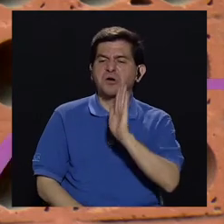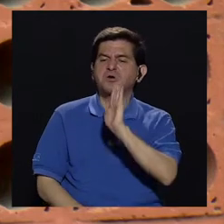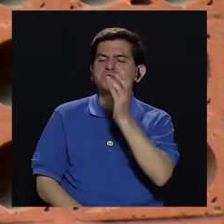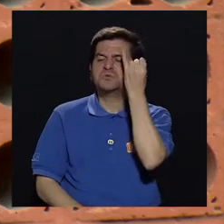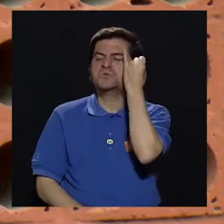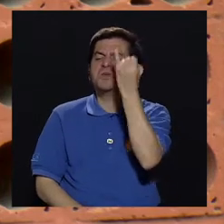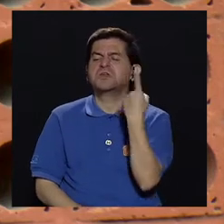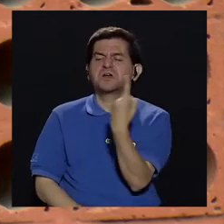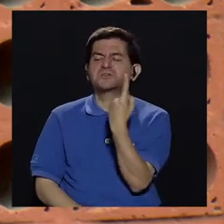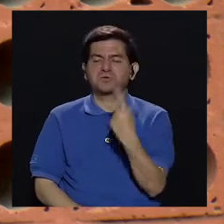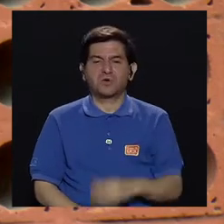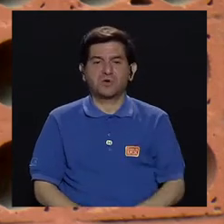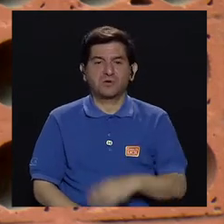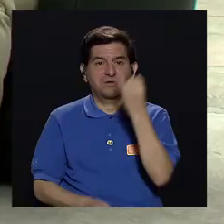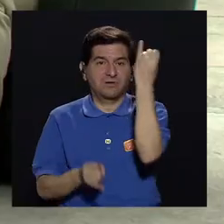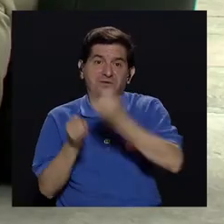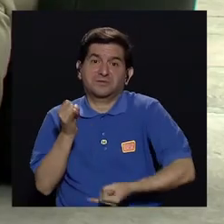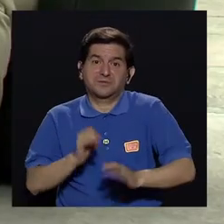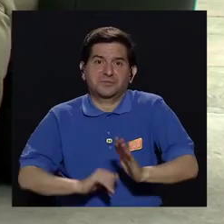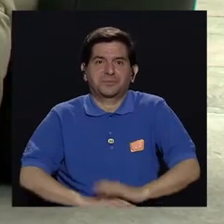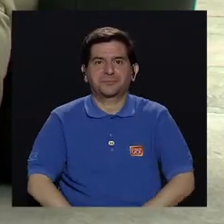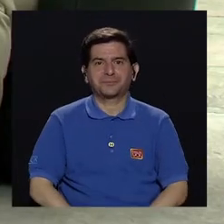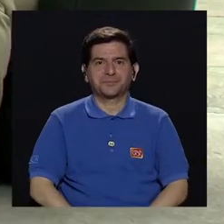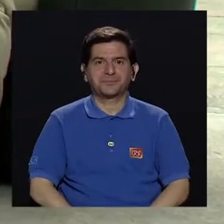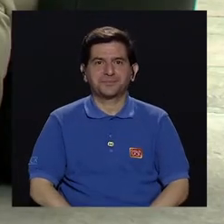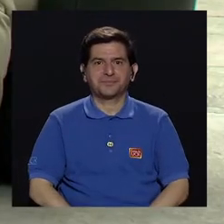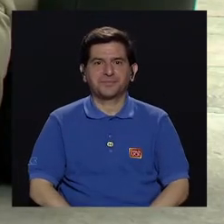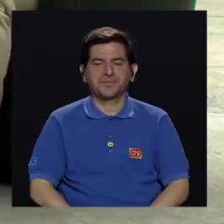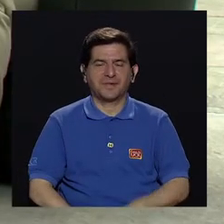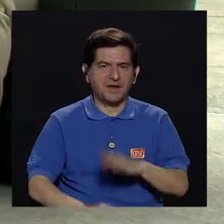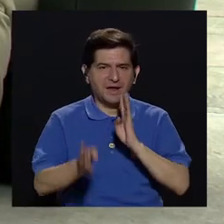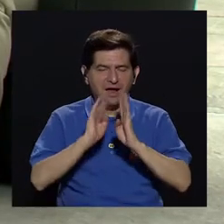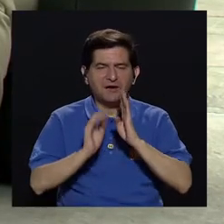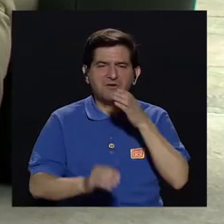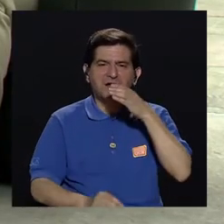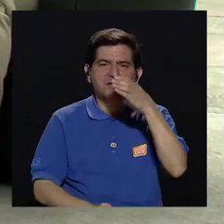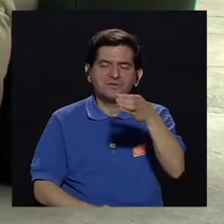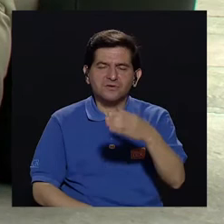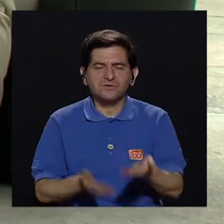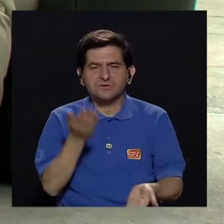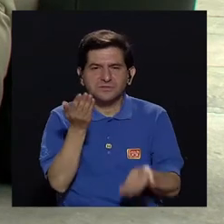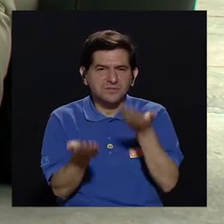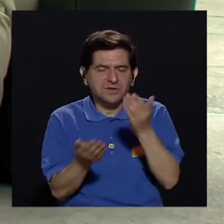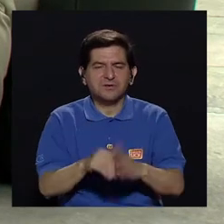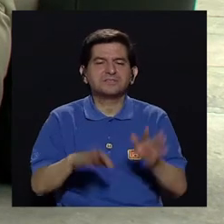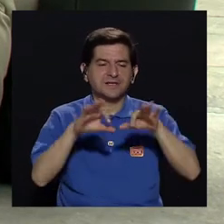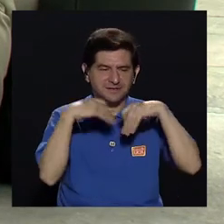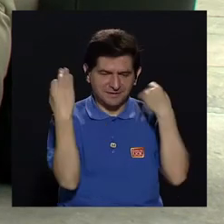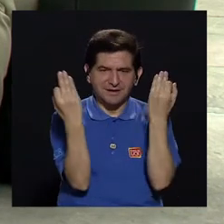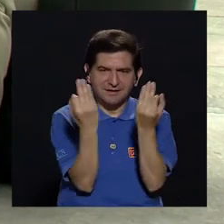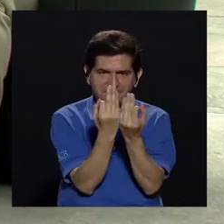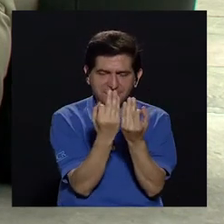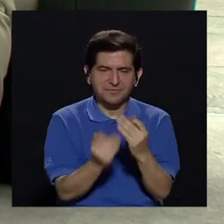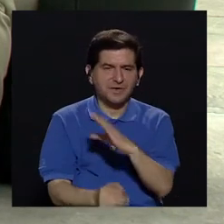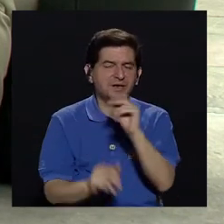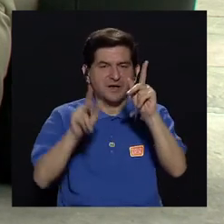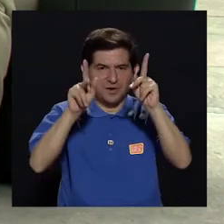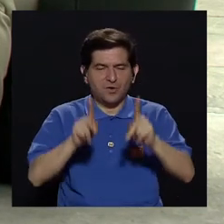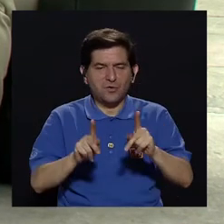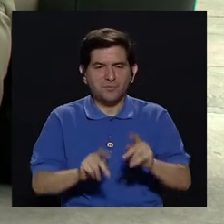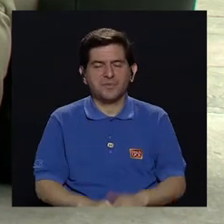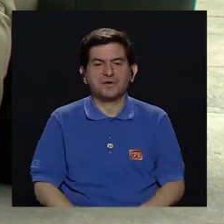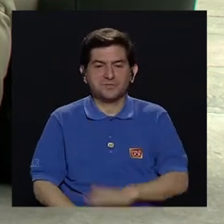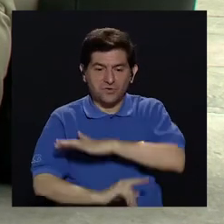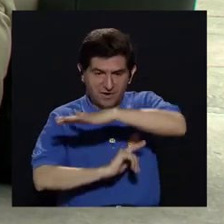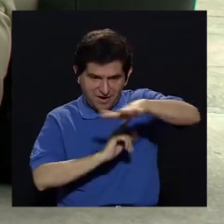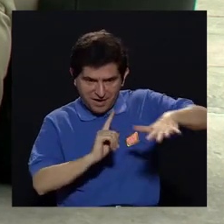manipulaciones de usted. Y se deja hasta ahí. Y hablando también de tal vez esa recomendación que usted nos podría dar para los familiares, verdad, o